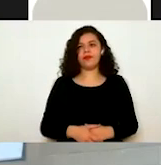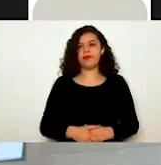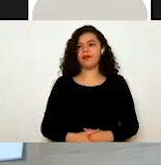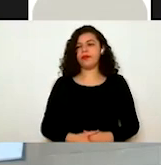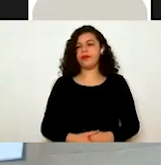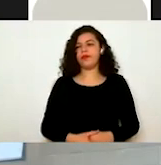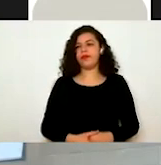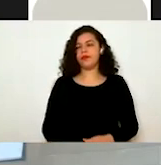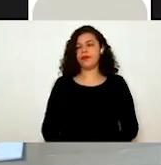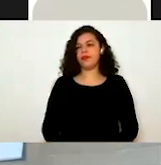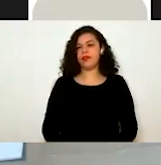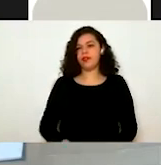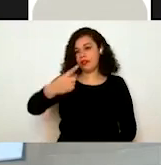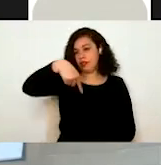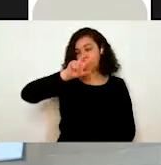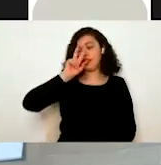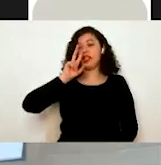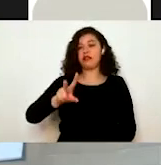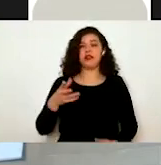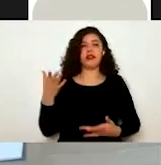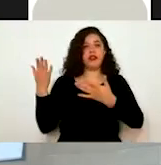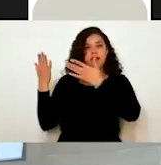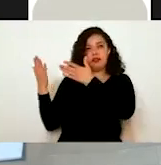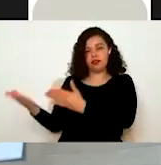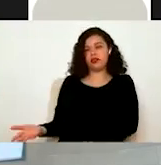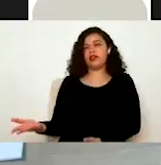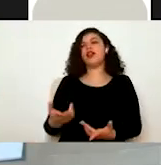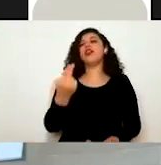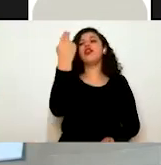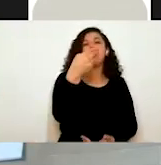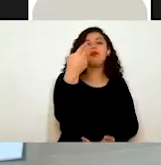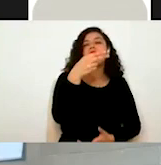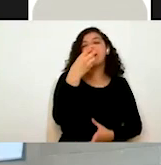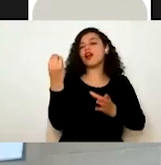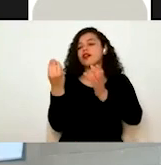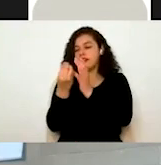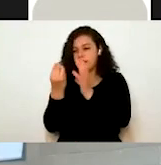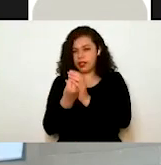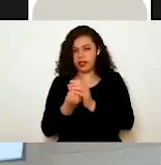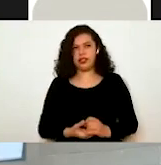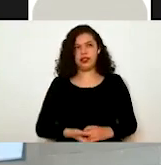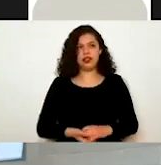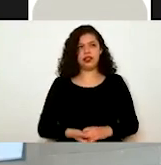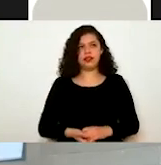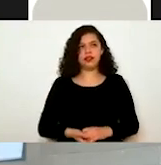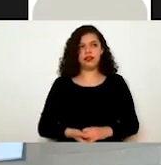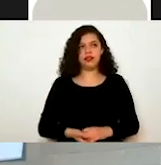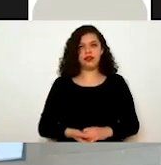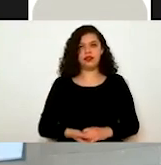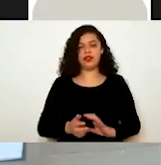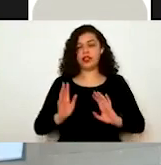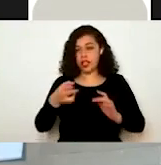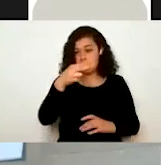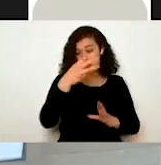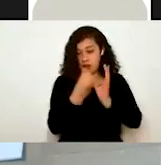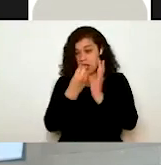Lo que ustedes ven aquí, bueno, es este... les pide un usuario y una contraseña. Como les comentaba, este usuario y esta contraseña son las